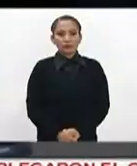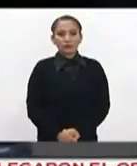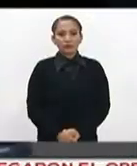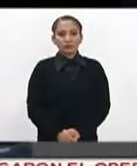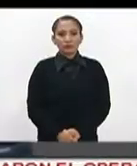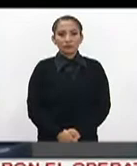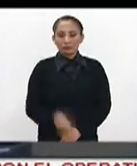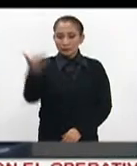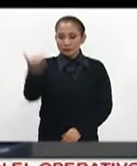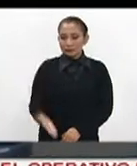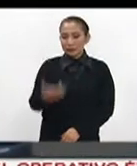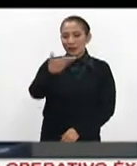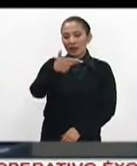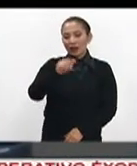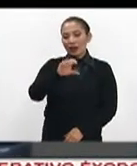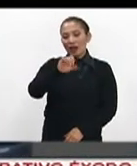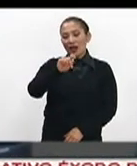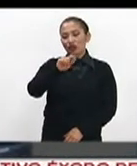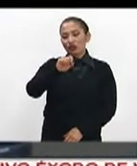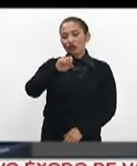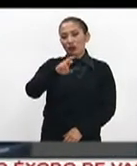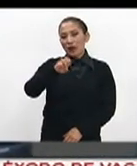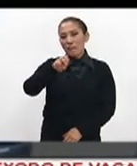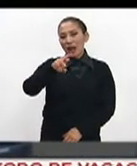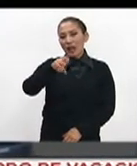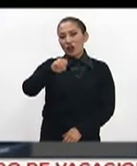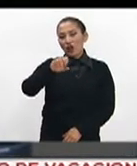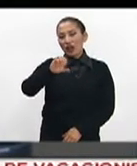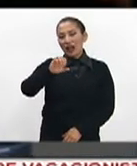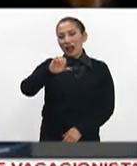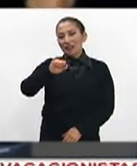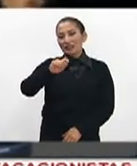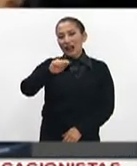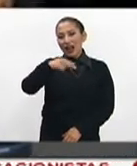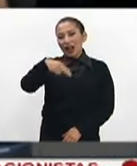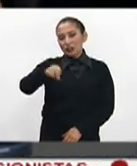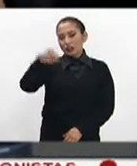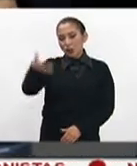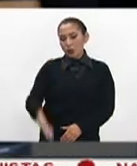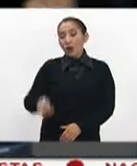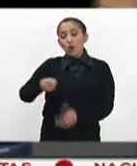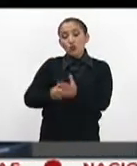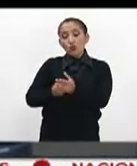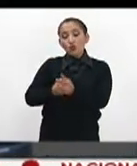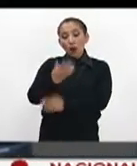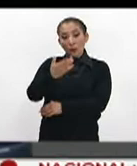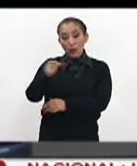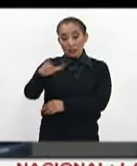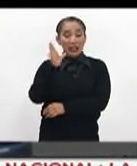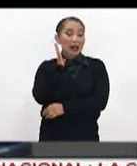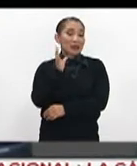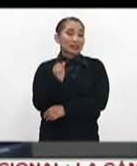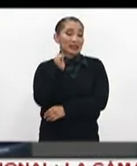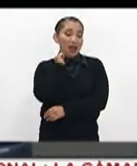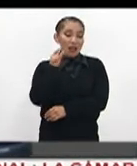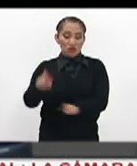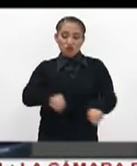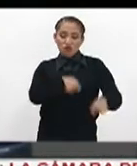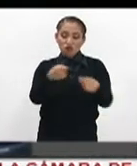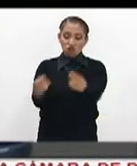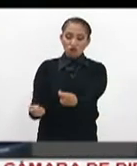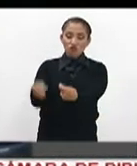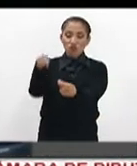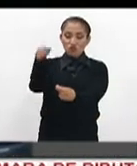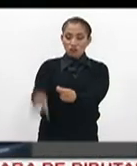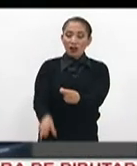Ciudadano Héctor Marcos Díaz Santana Castaño, le informo que la Cámara de Senadores lo designó